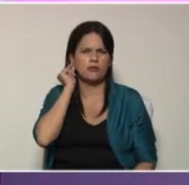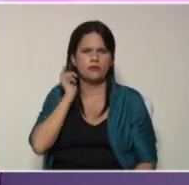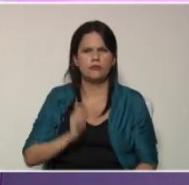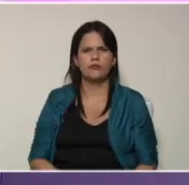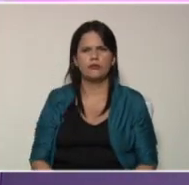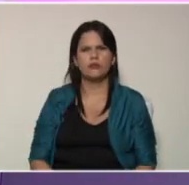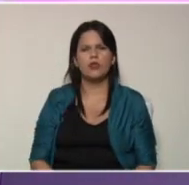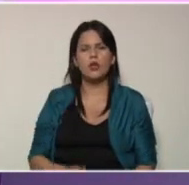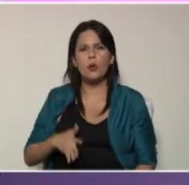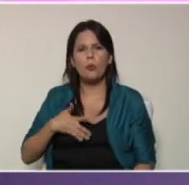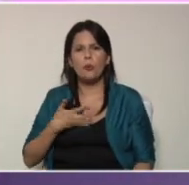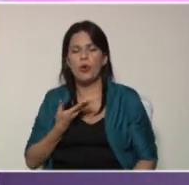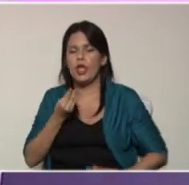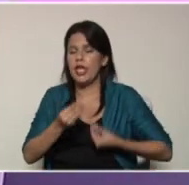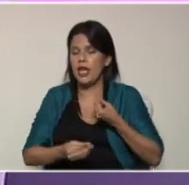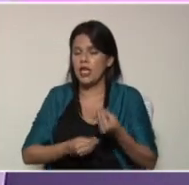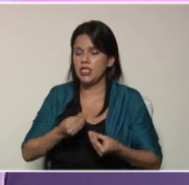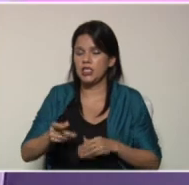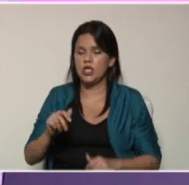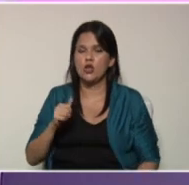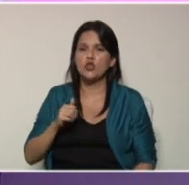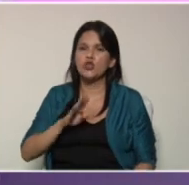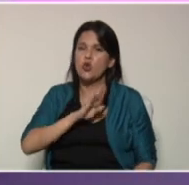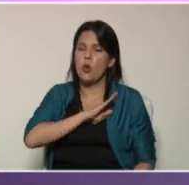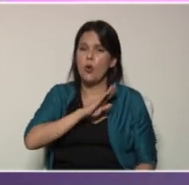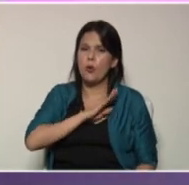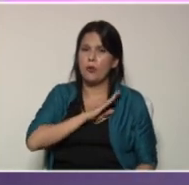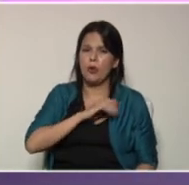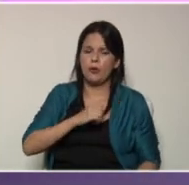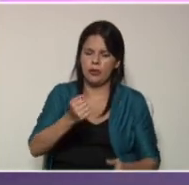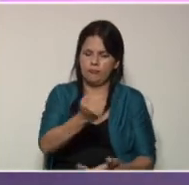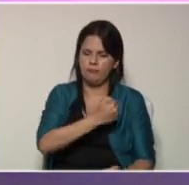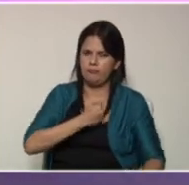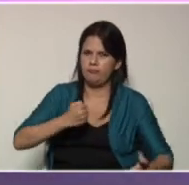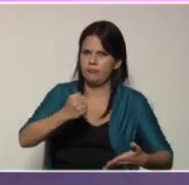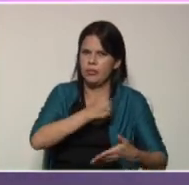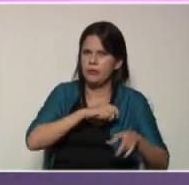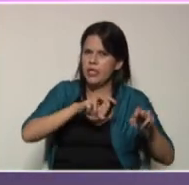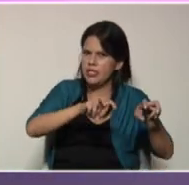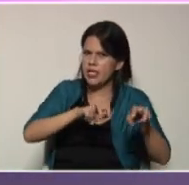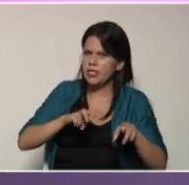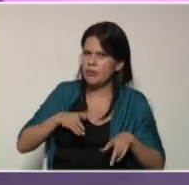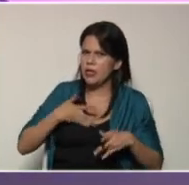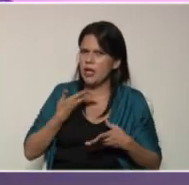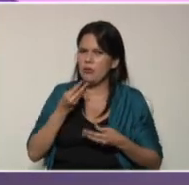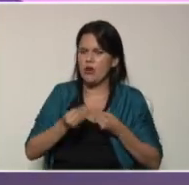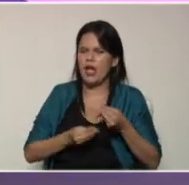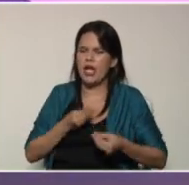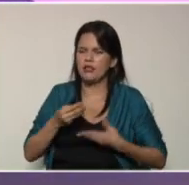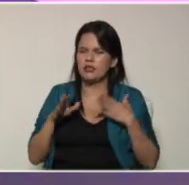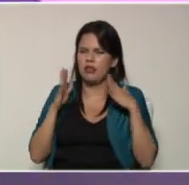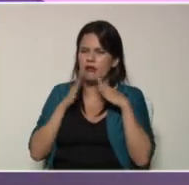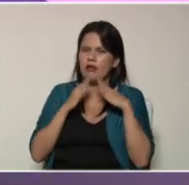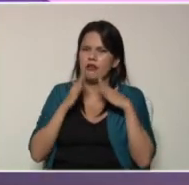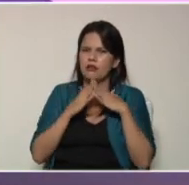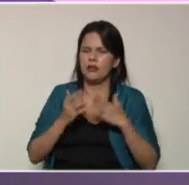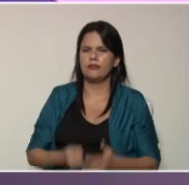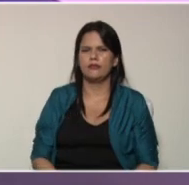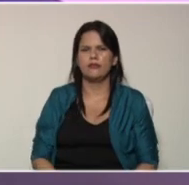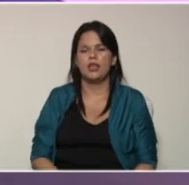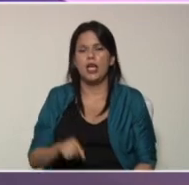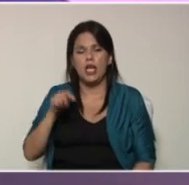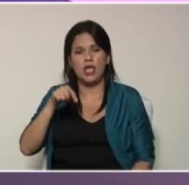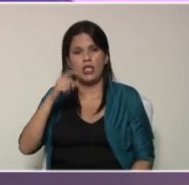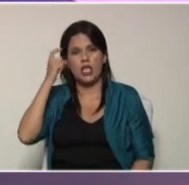Lara pueden ir haciendo su propio sustrato para esa siembra alternativa que se puede dar desde nuestros hogares y además este día